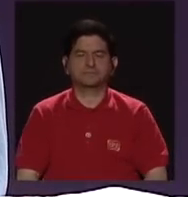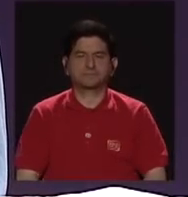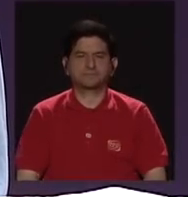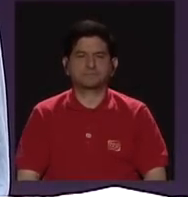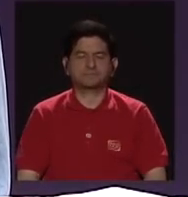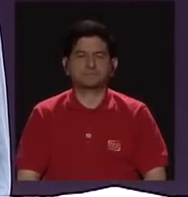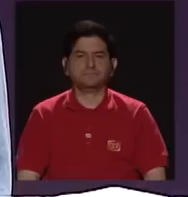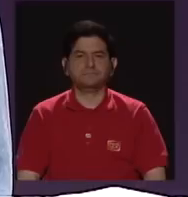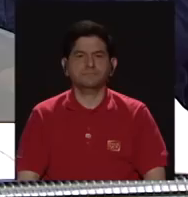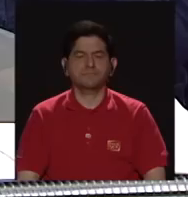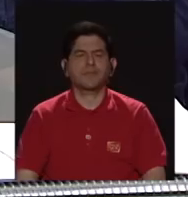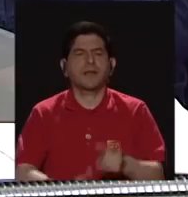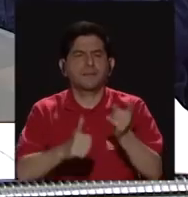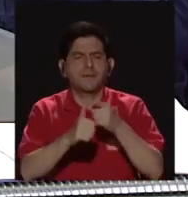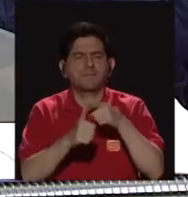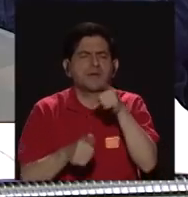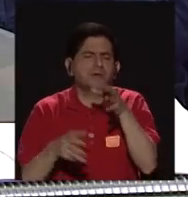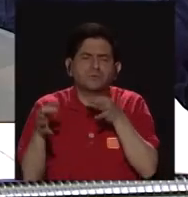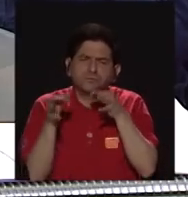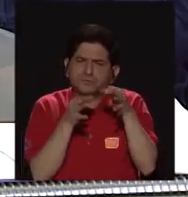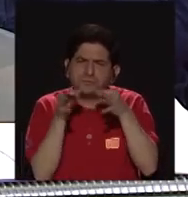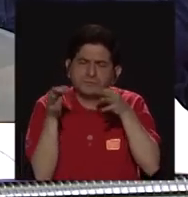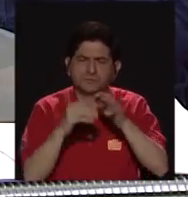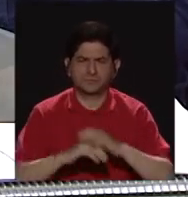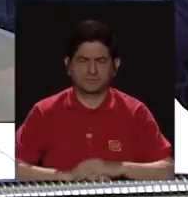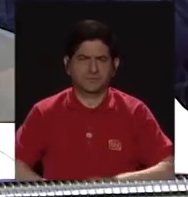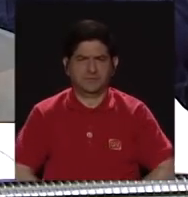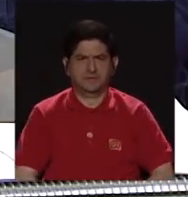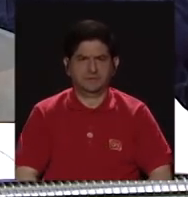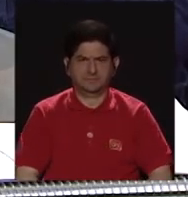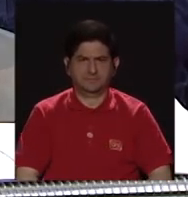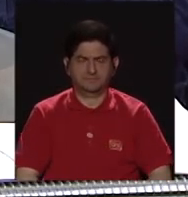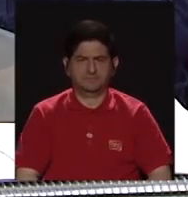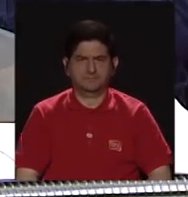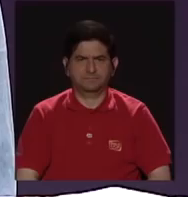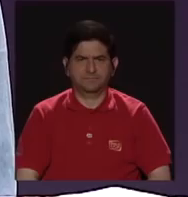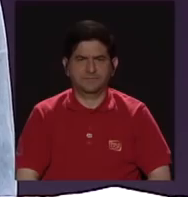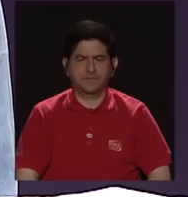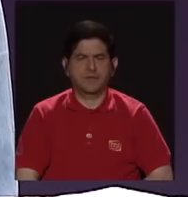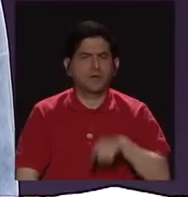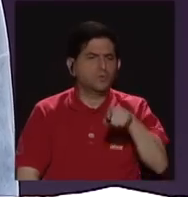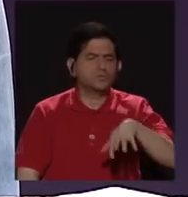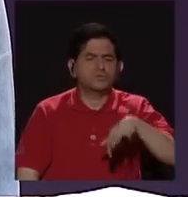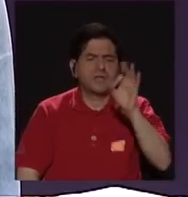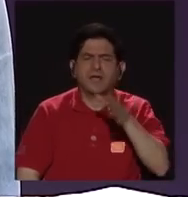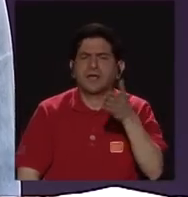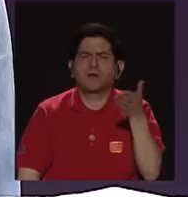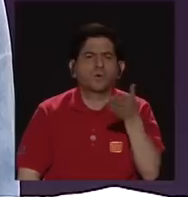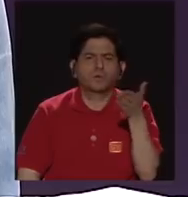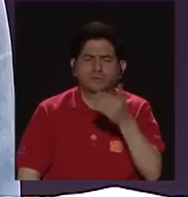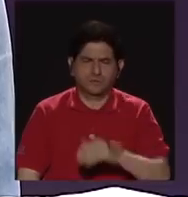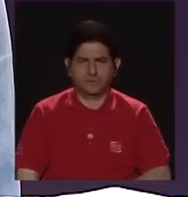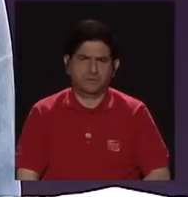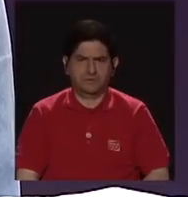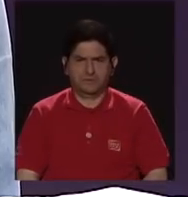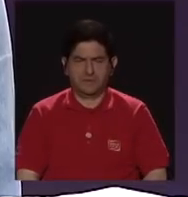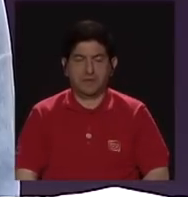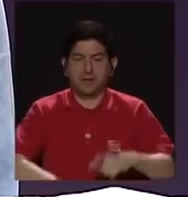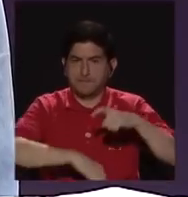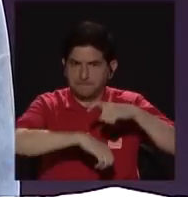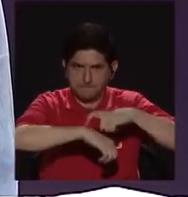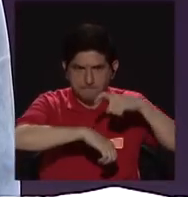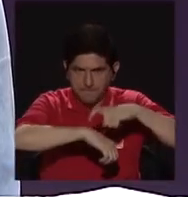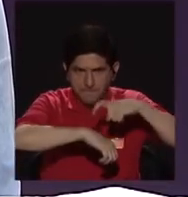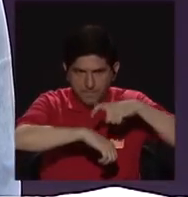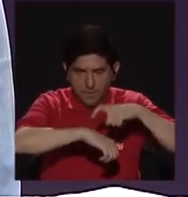Sonita, empezanos contando cuáles fueron tus hallazgos a la hora